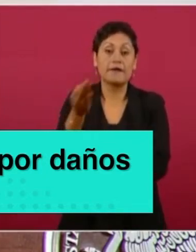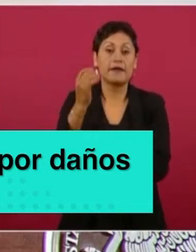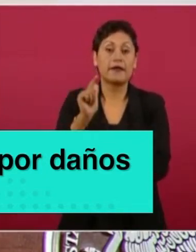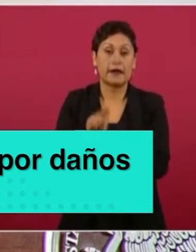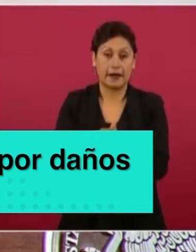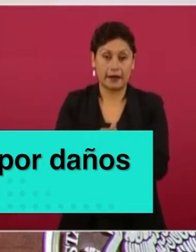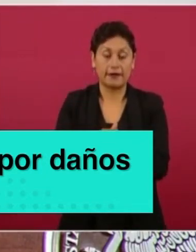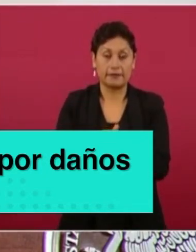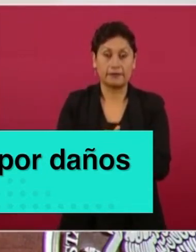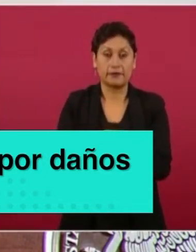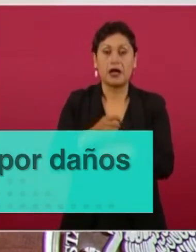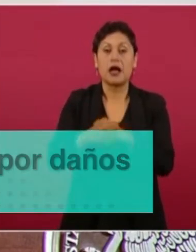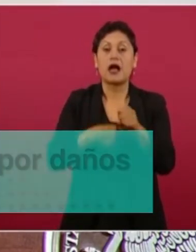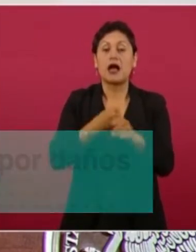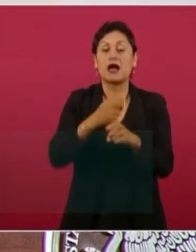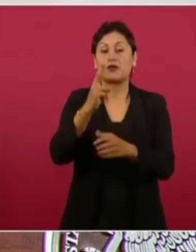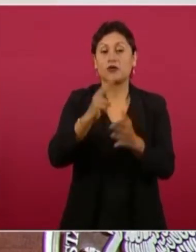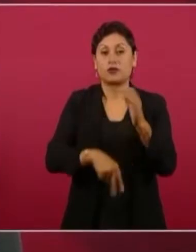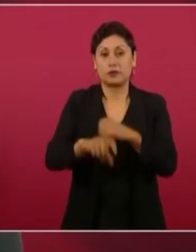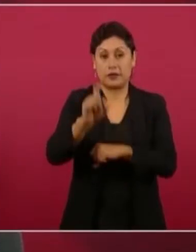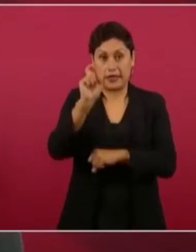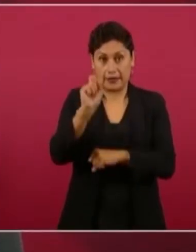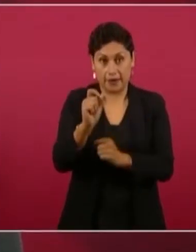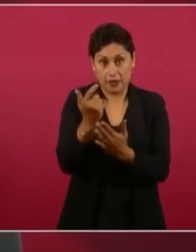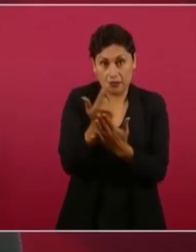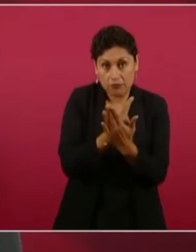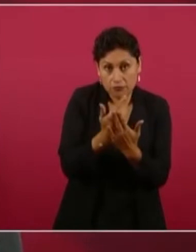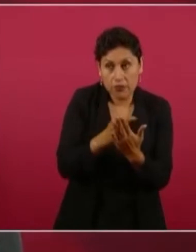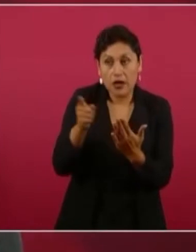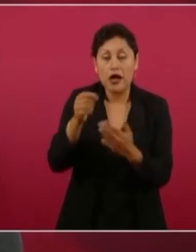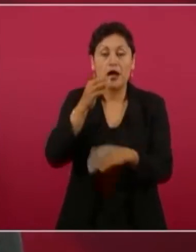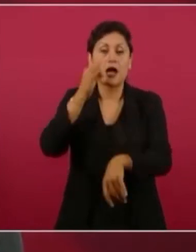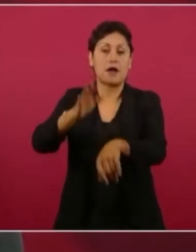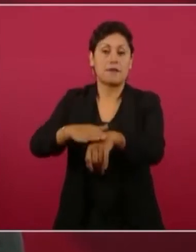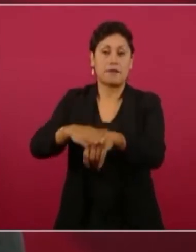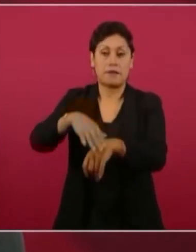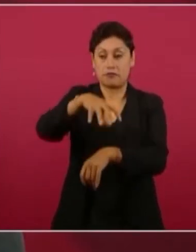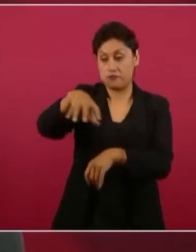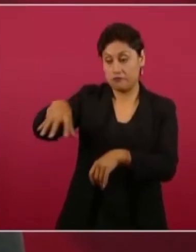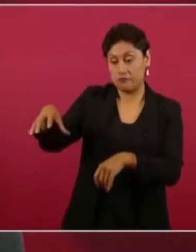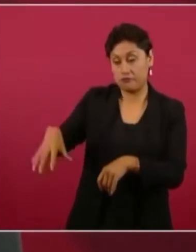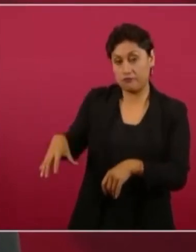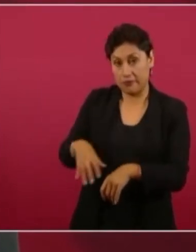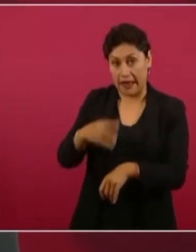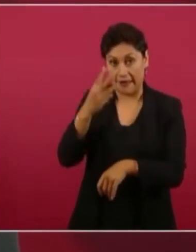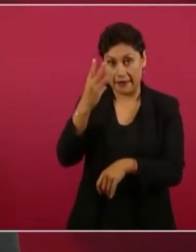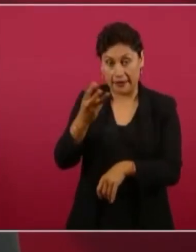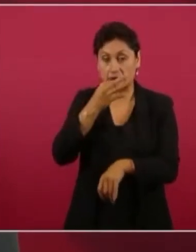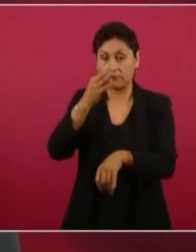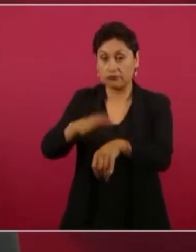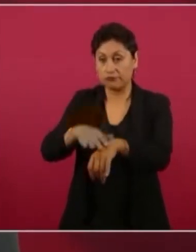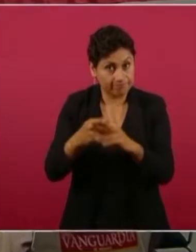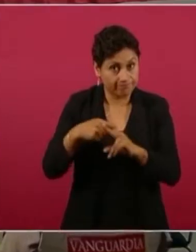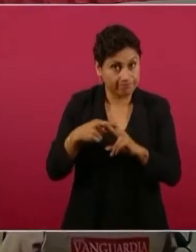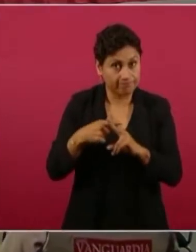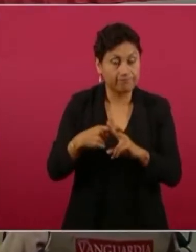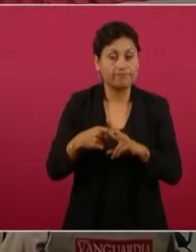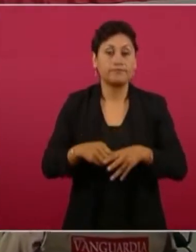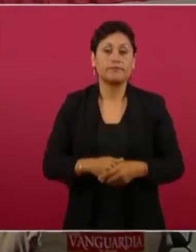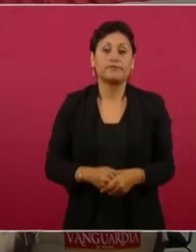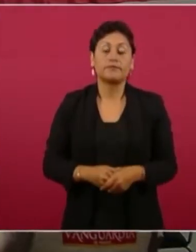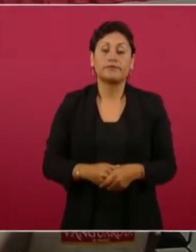Secretaría de la Función Pública indicó que las denuncias presentadas están en etapa de investigación con miras a su